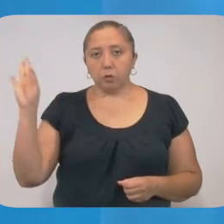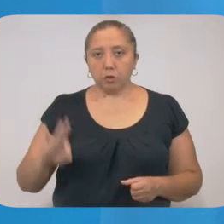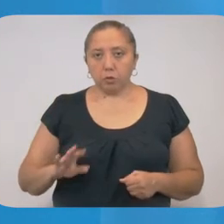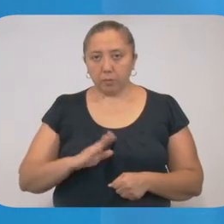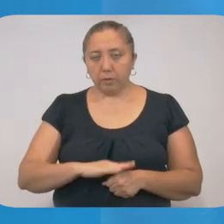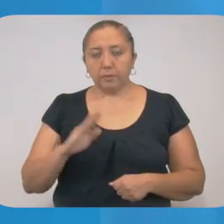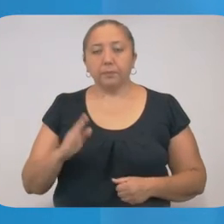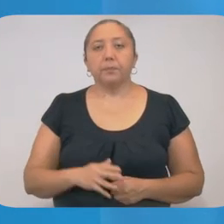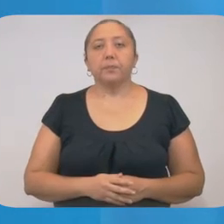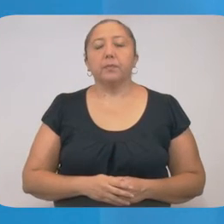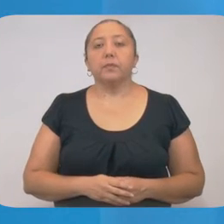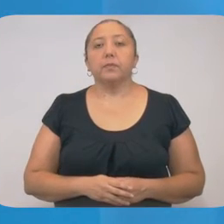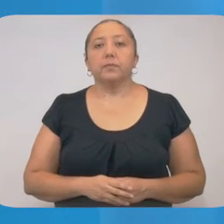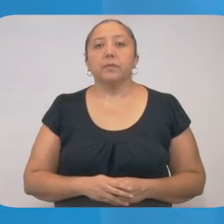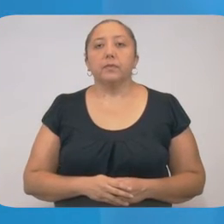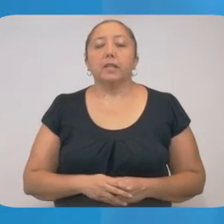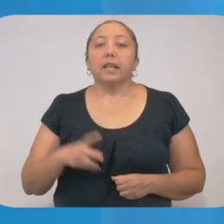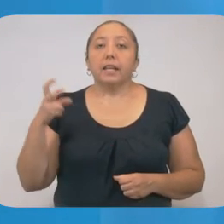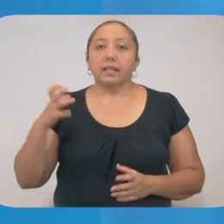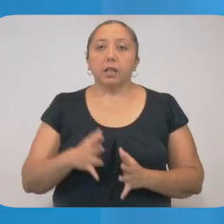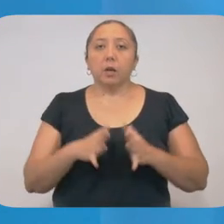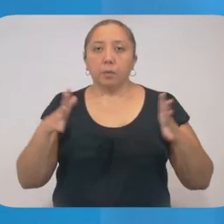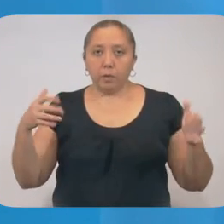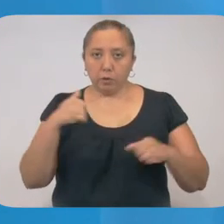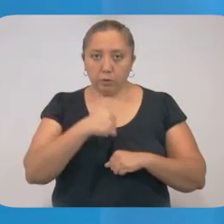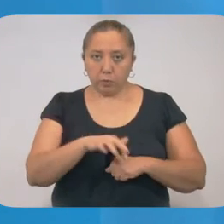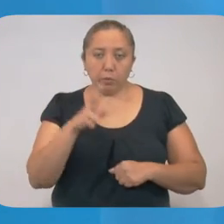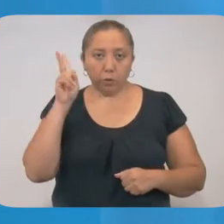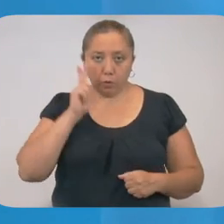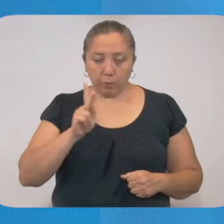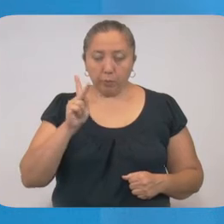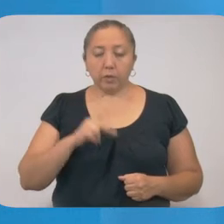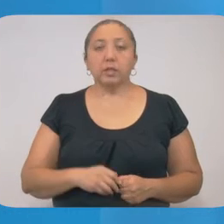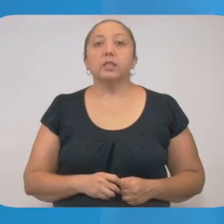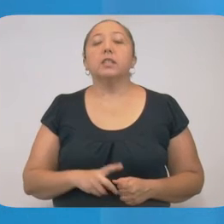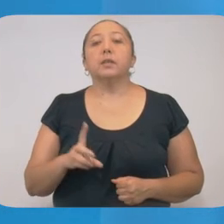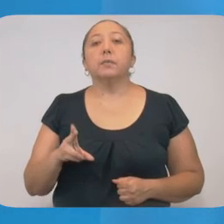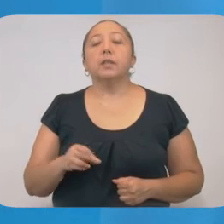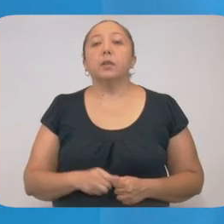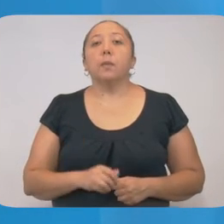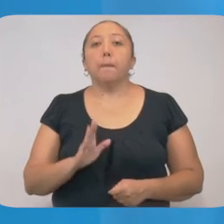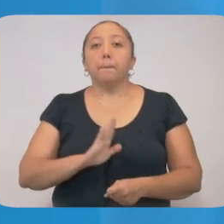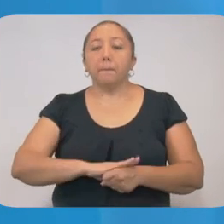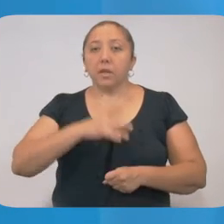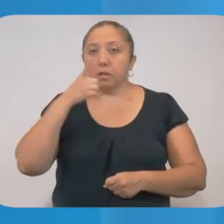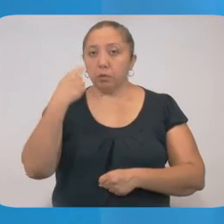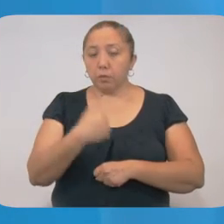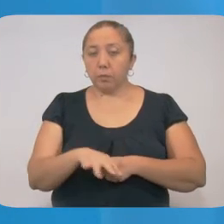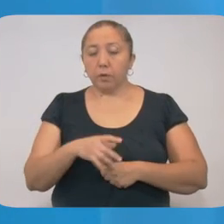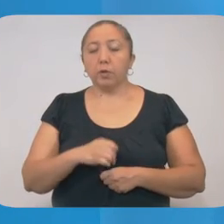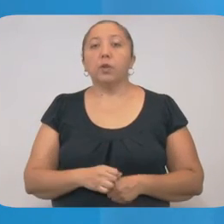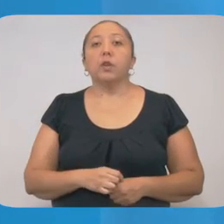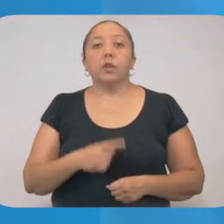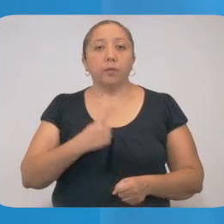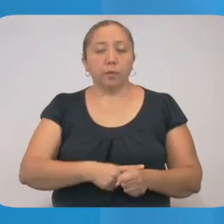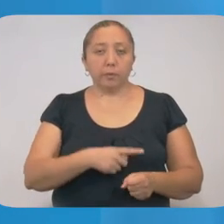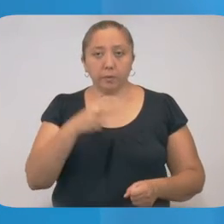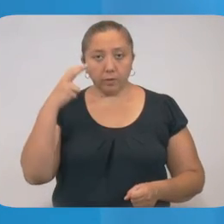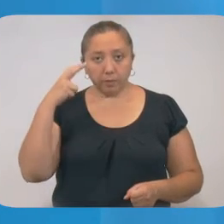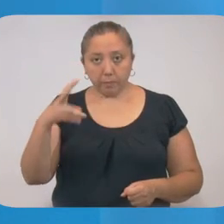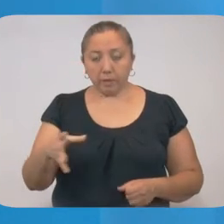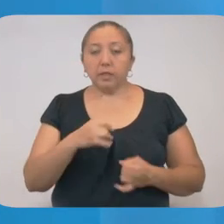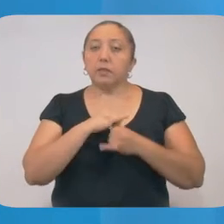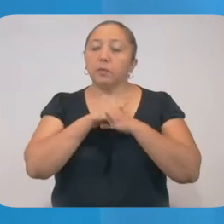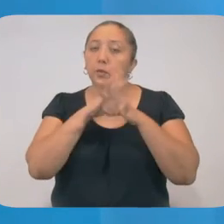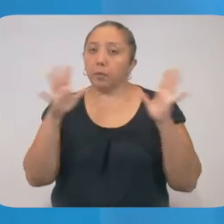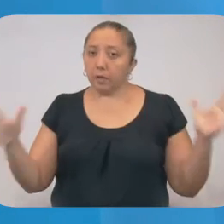20%. Este aumento del número de pruebas implicará, por tanto, un mayor número de casos confirmados, que se